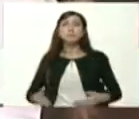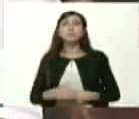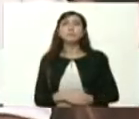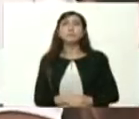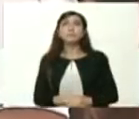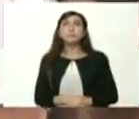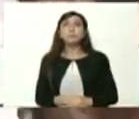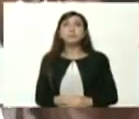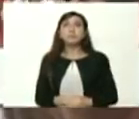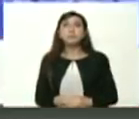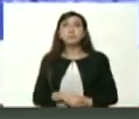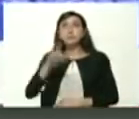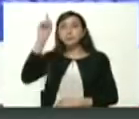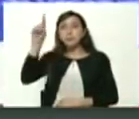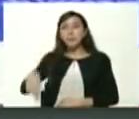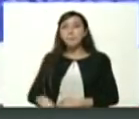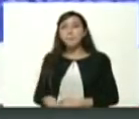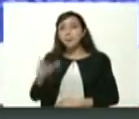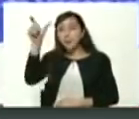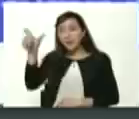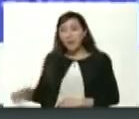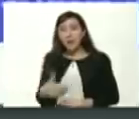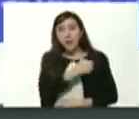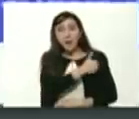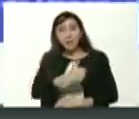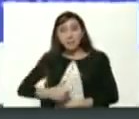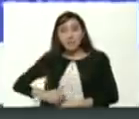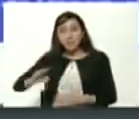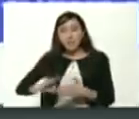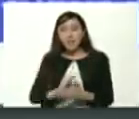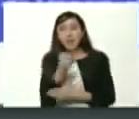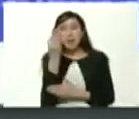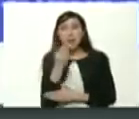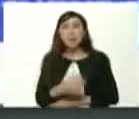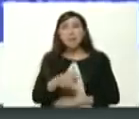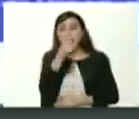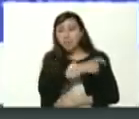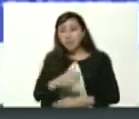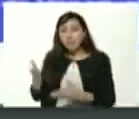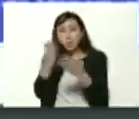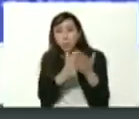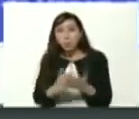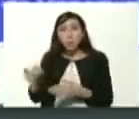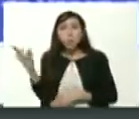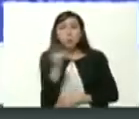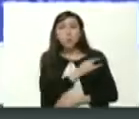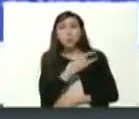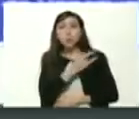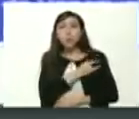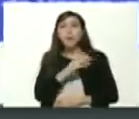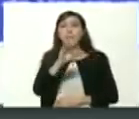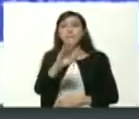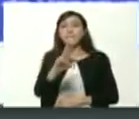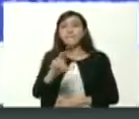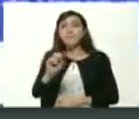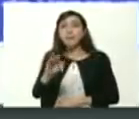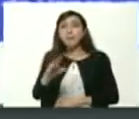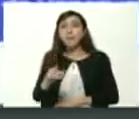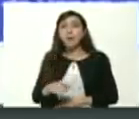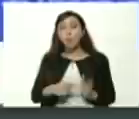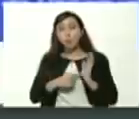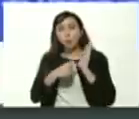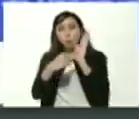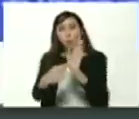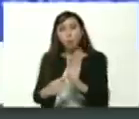y al presidente de la federación venezolana de estudiantes universitario, la FBEU, Kennedy Morales,